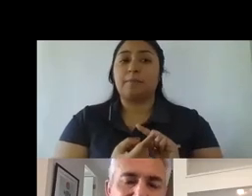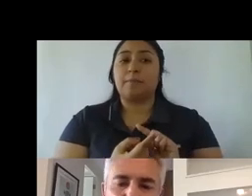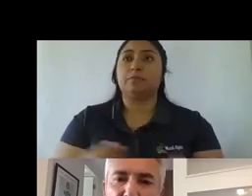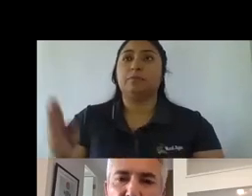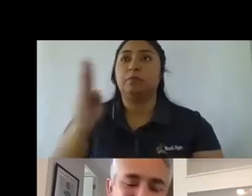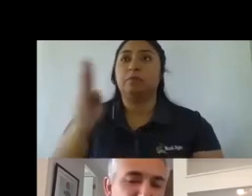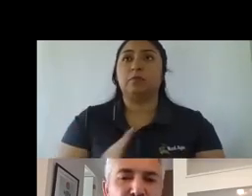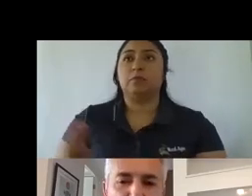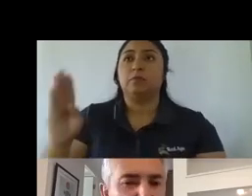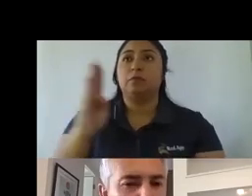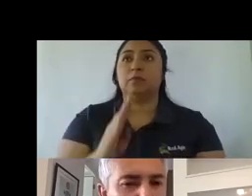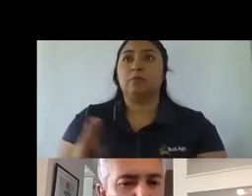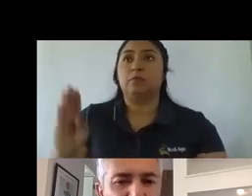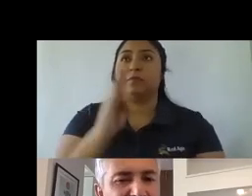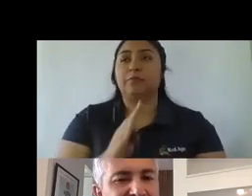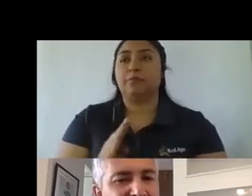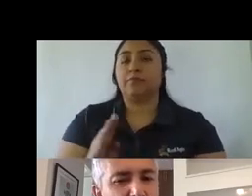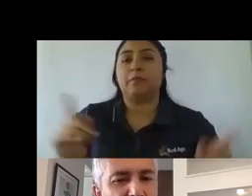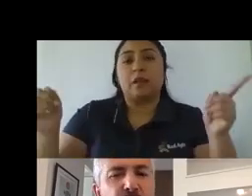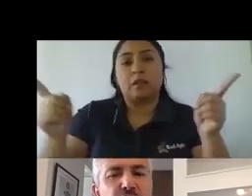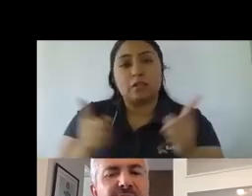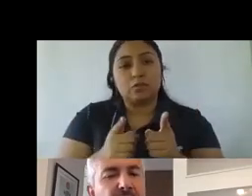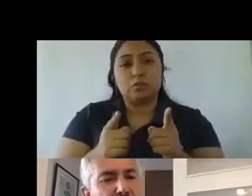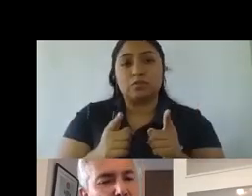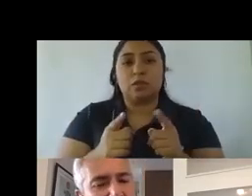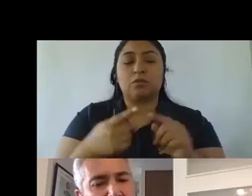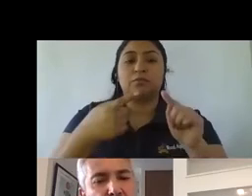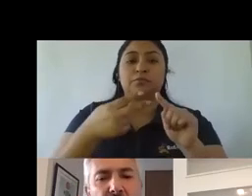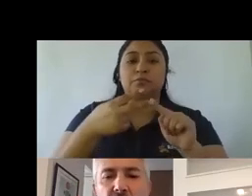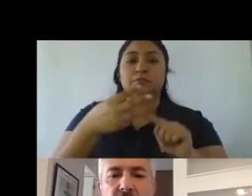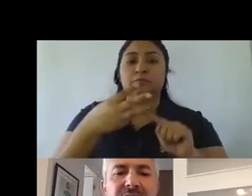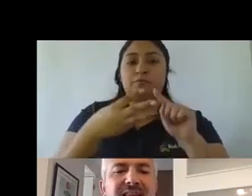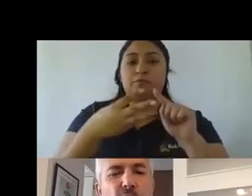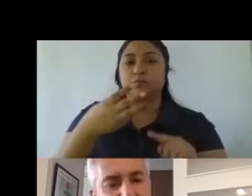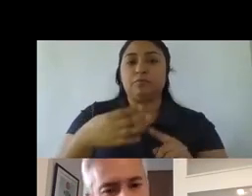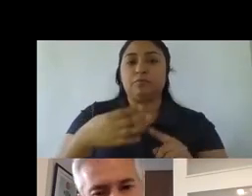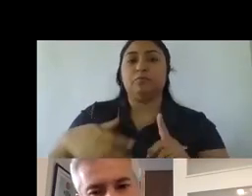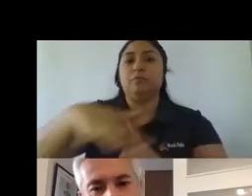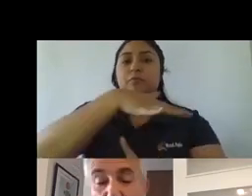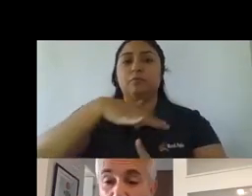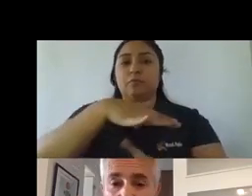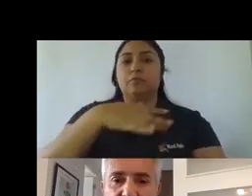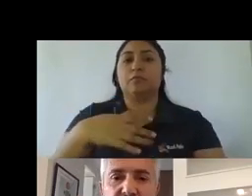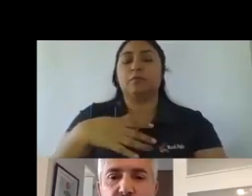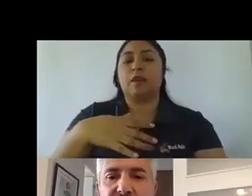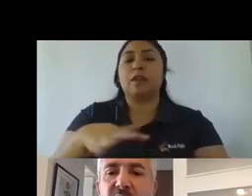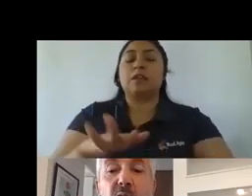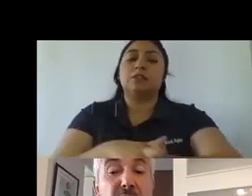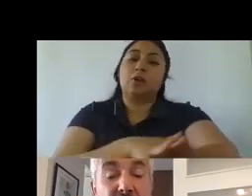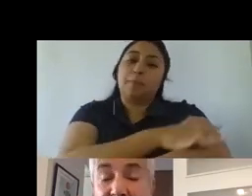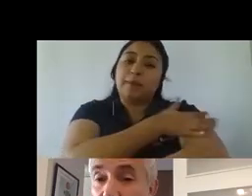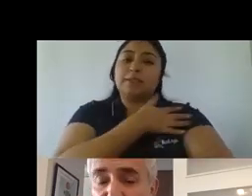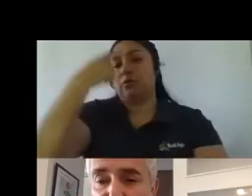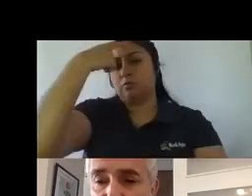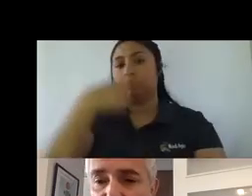están como resumidos en estos puntos que la situación personal de las personas ha empeorado, de que cuesta visualizar o les cuesta visualizar que puedan